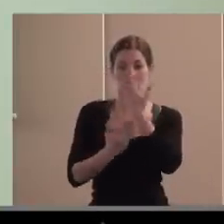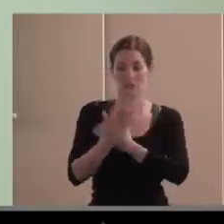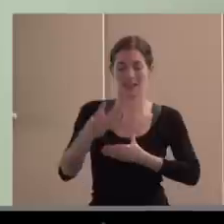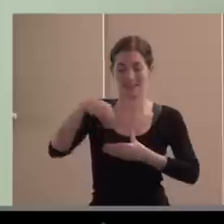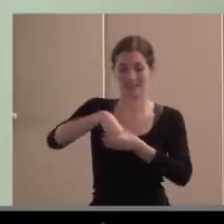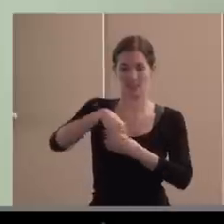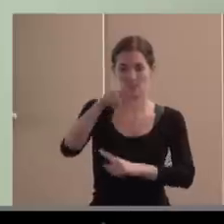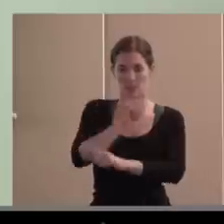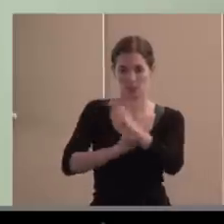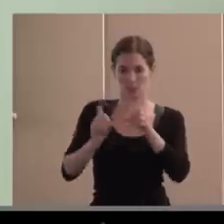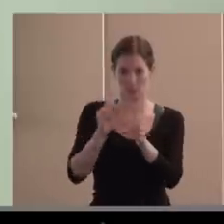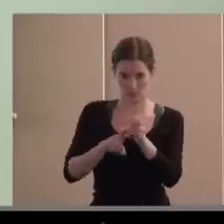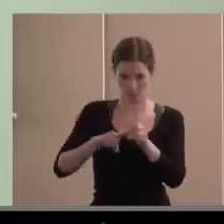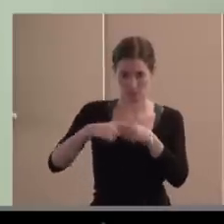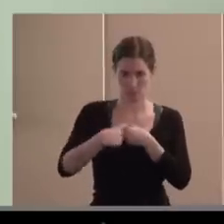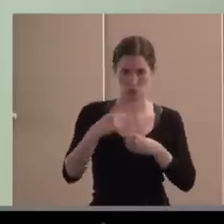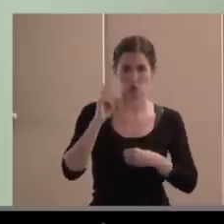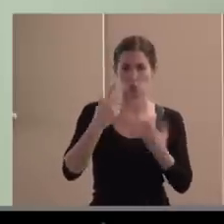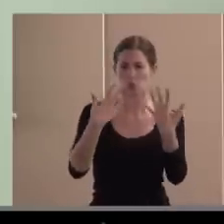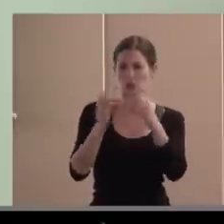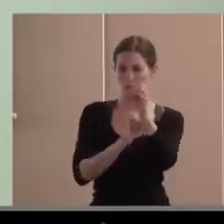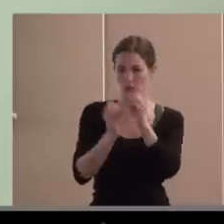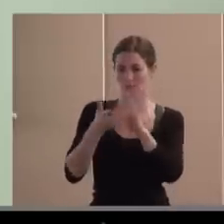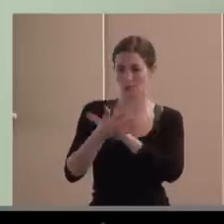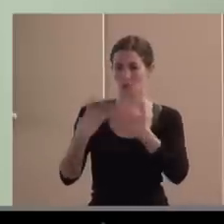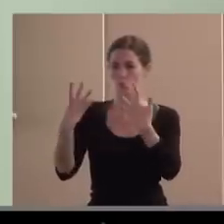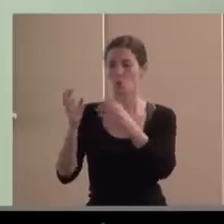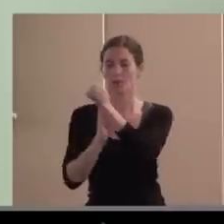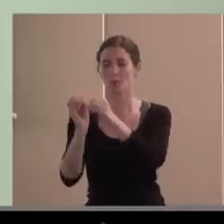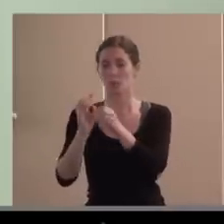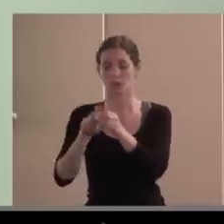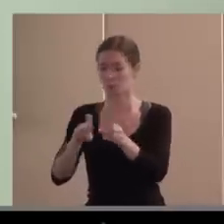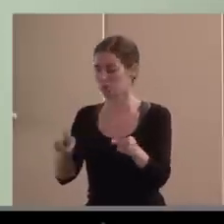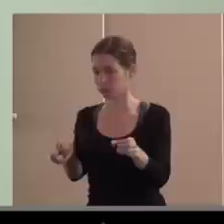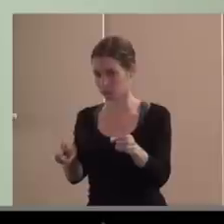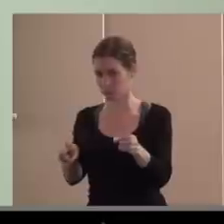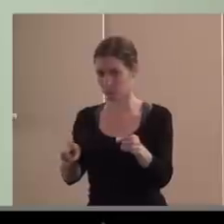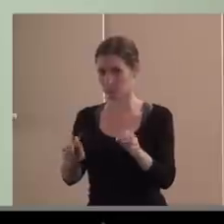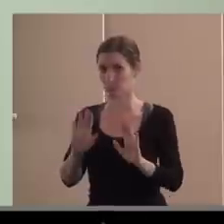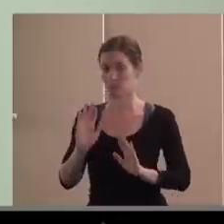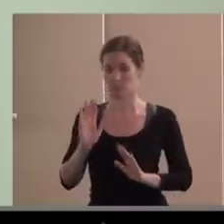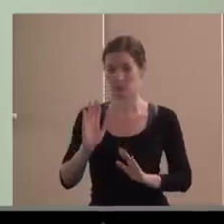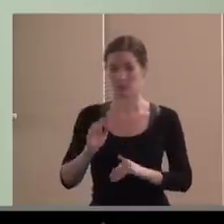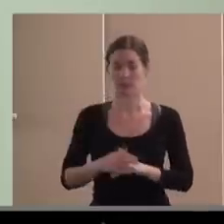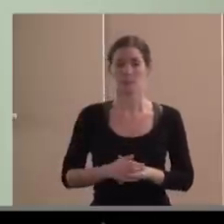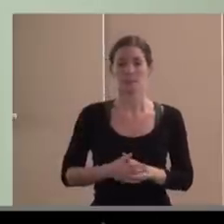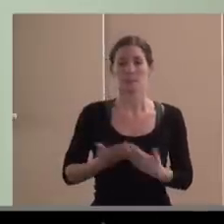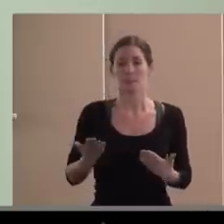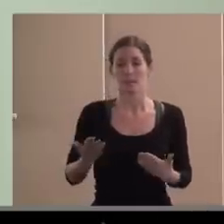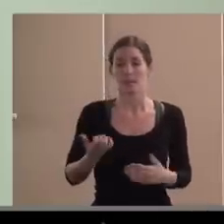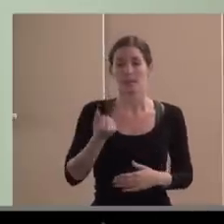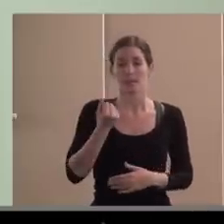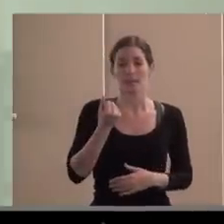en asociaciones, que un 90% no, y reciben servicios o prestaciones un